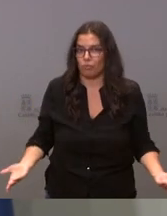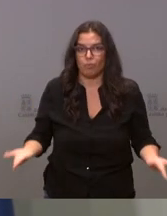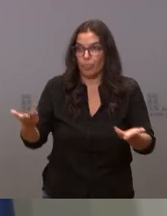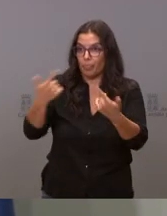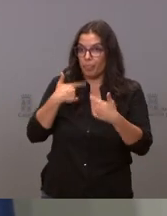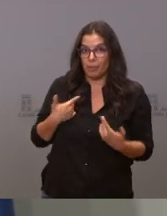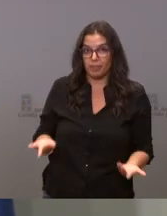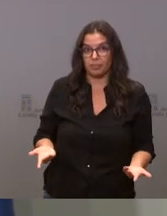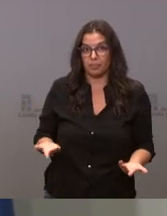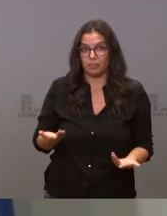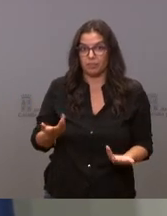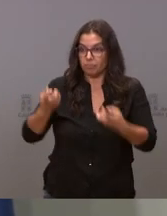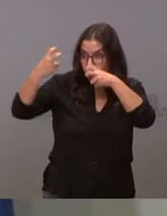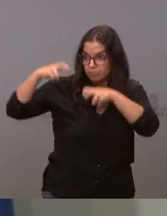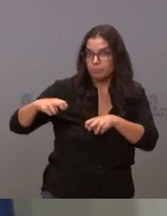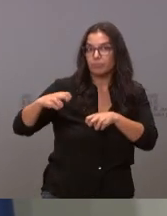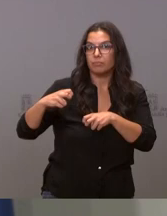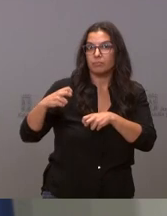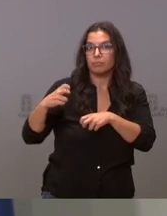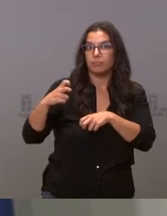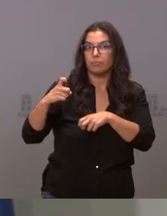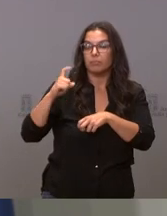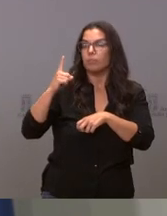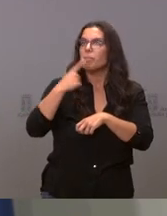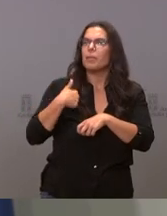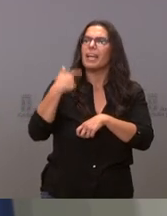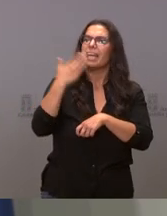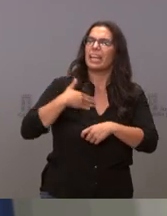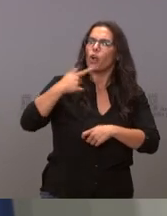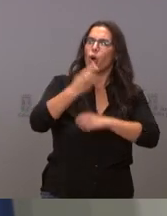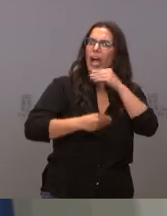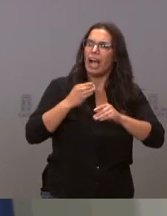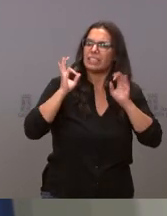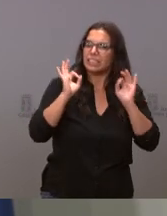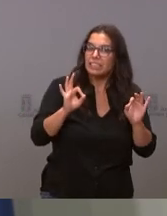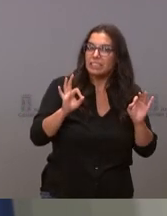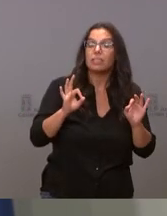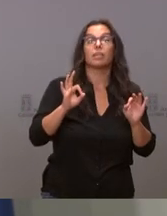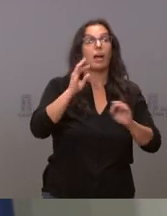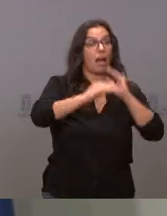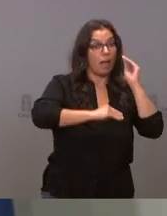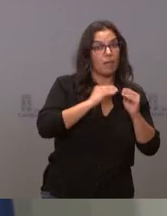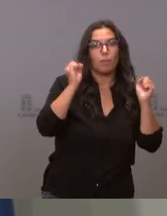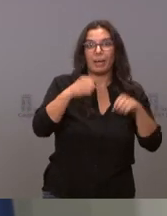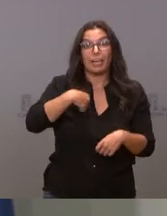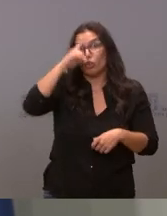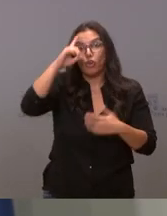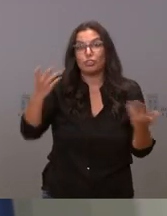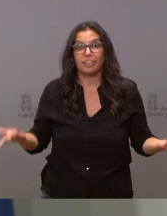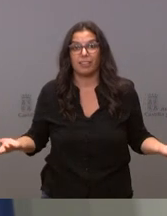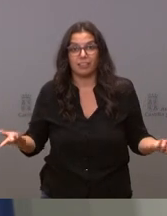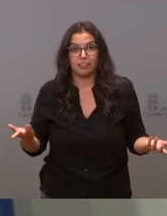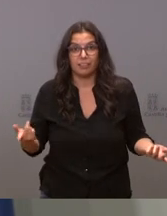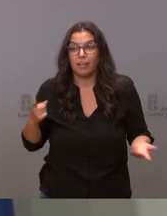venga a sentarse con nosotros solo para decirnos quiero que ocurra esto y nosotros podamos hacerlo es que yo no lo sé es que con esa